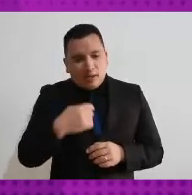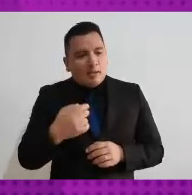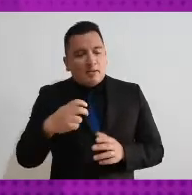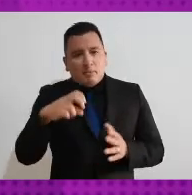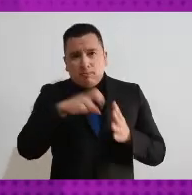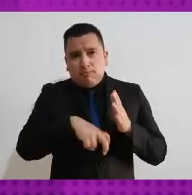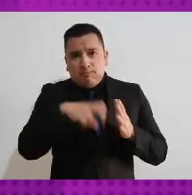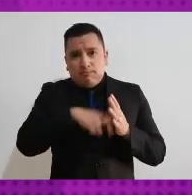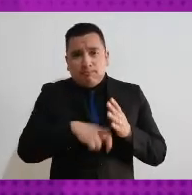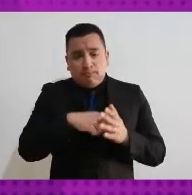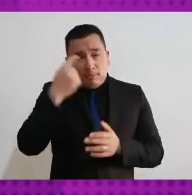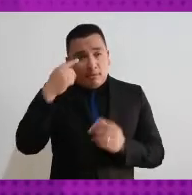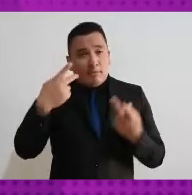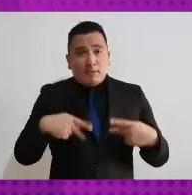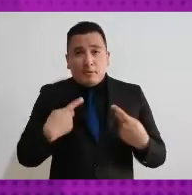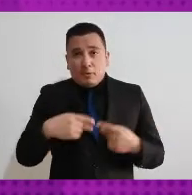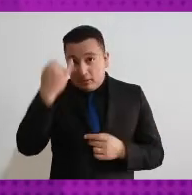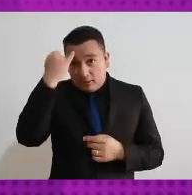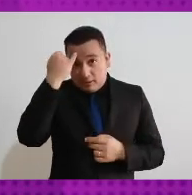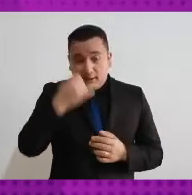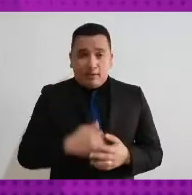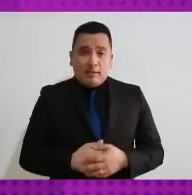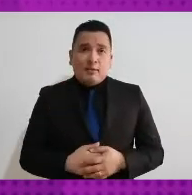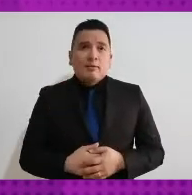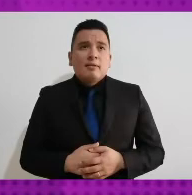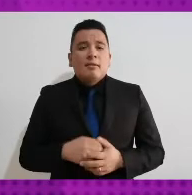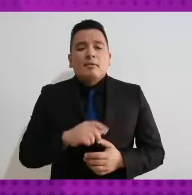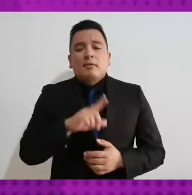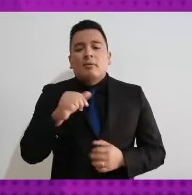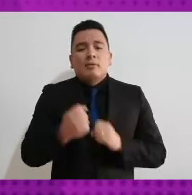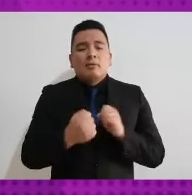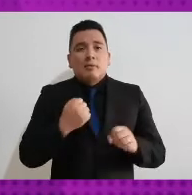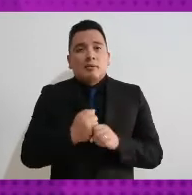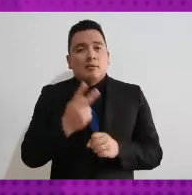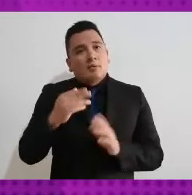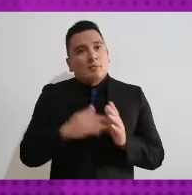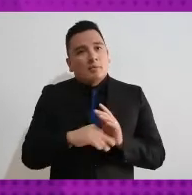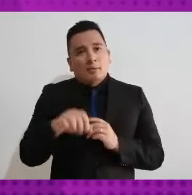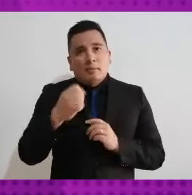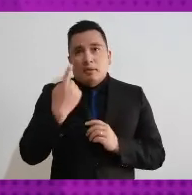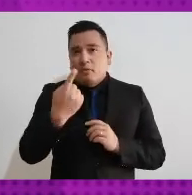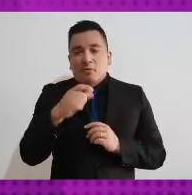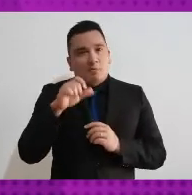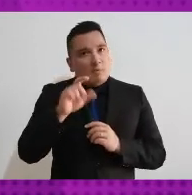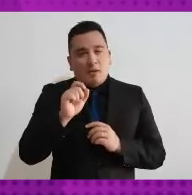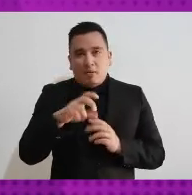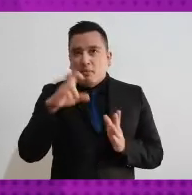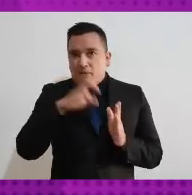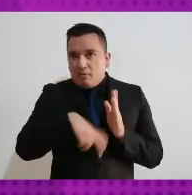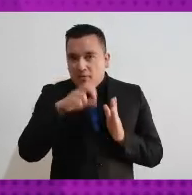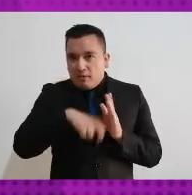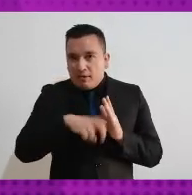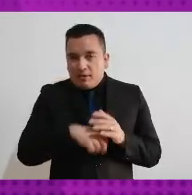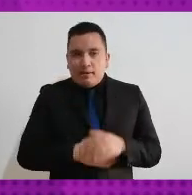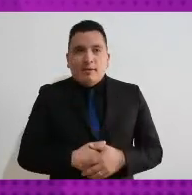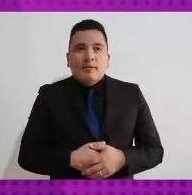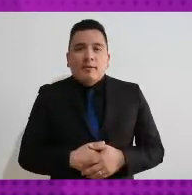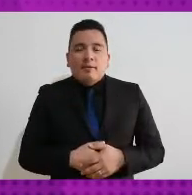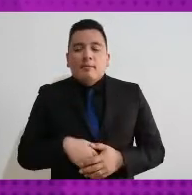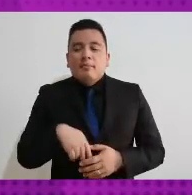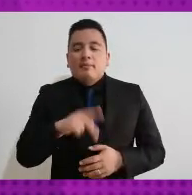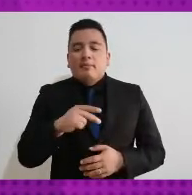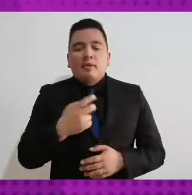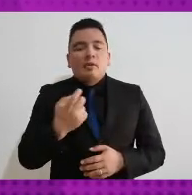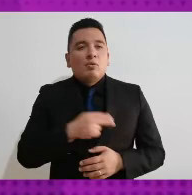afirmativas a favor de las personas indígenas de nueva cuenta para 2021 se tomó esta acción afirmativa únicamente digamos que